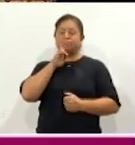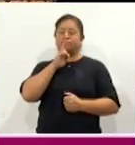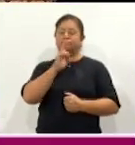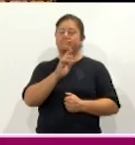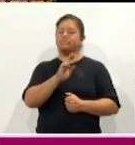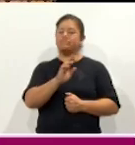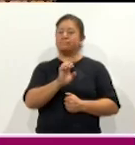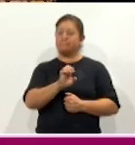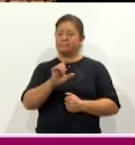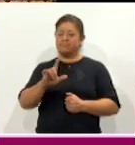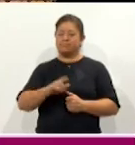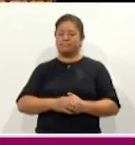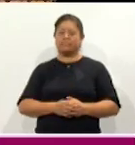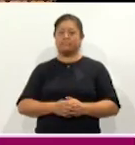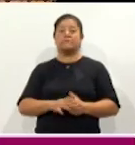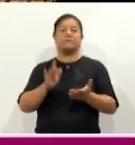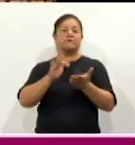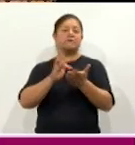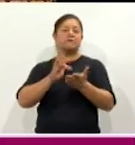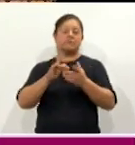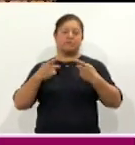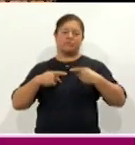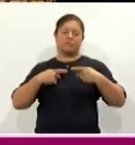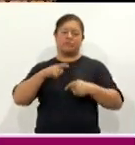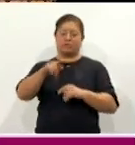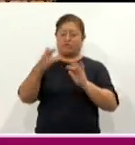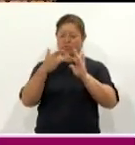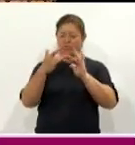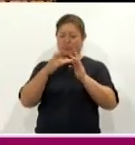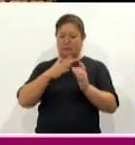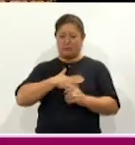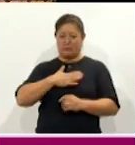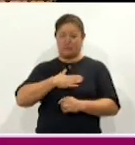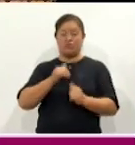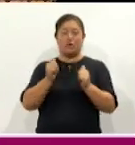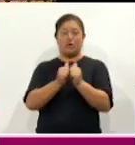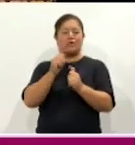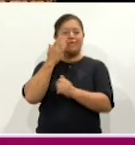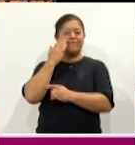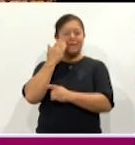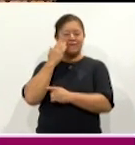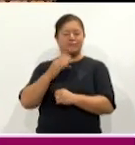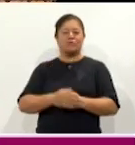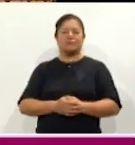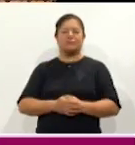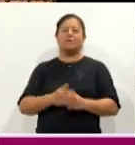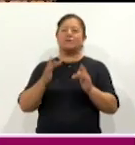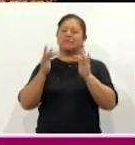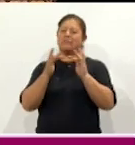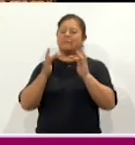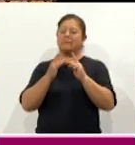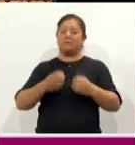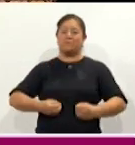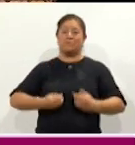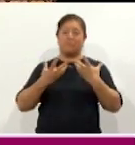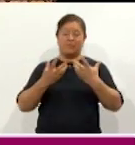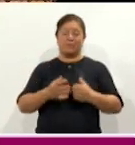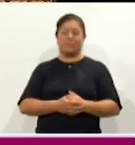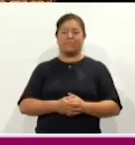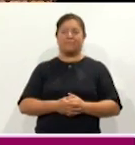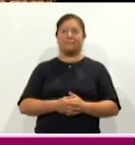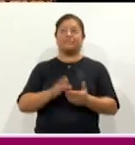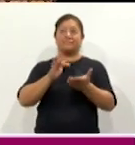Y queremos agradecer a las personitas que se contactan con nosotros a través de Facebook en nuestra transmisión en vivo. Queremos agradecer